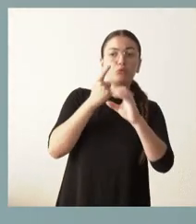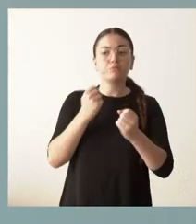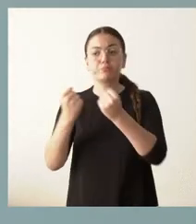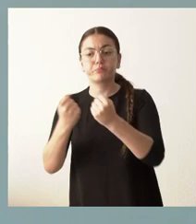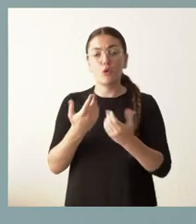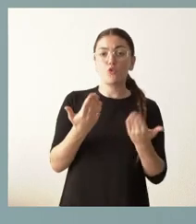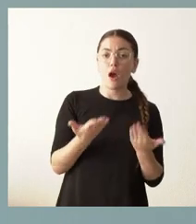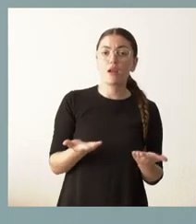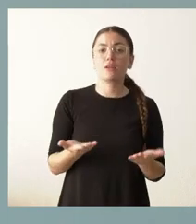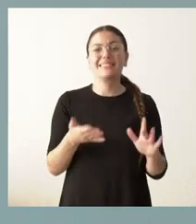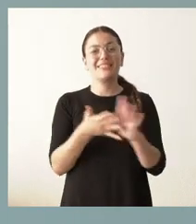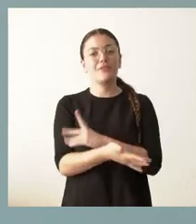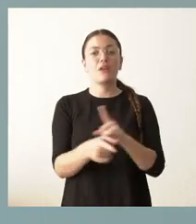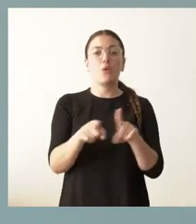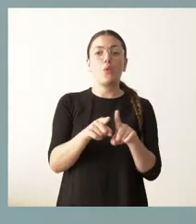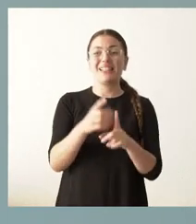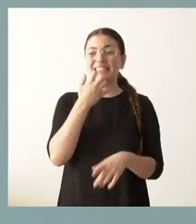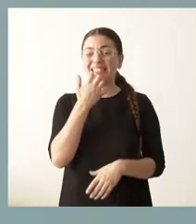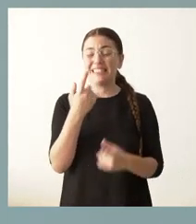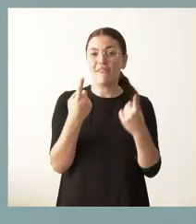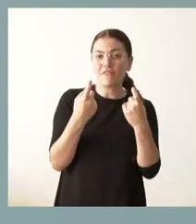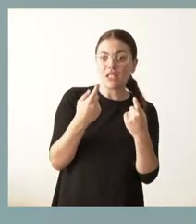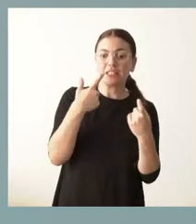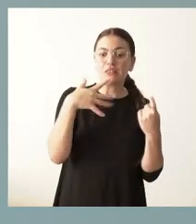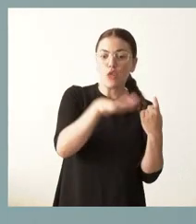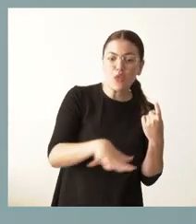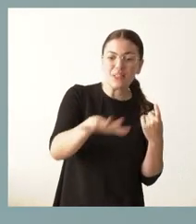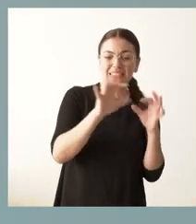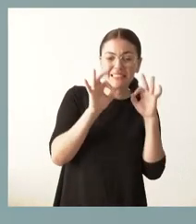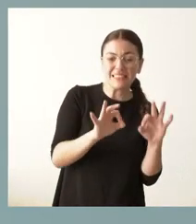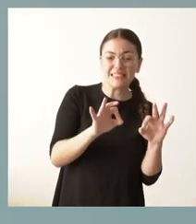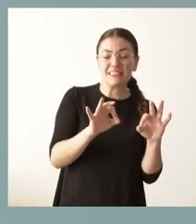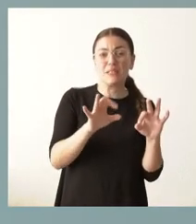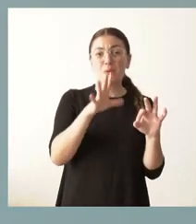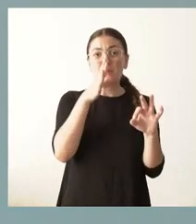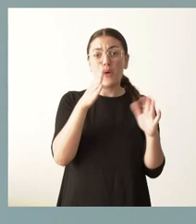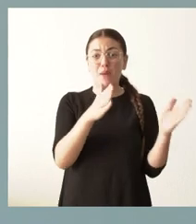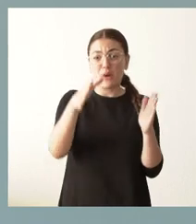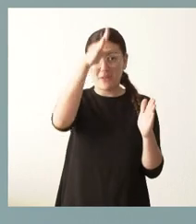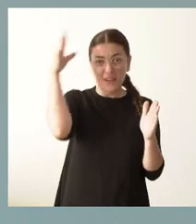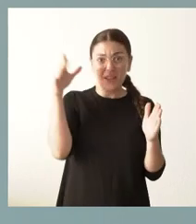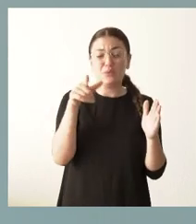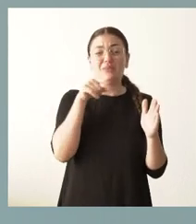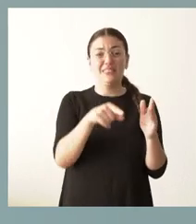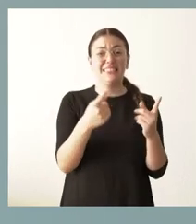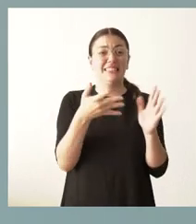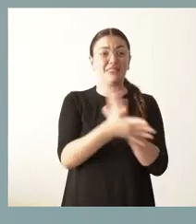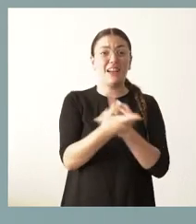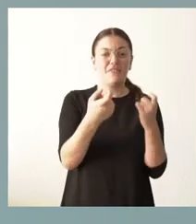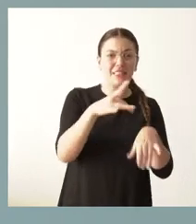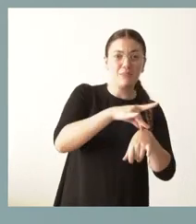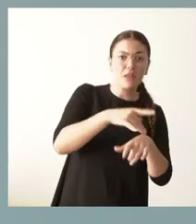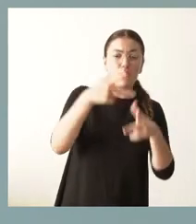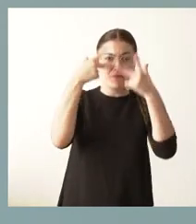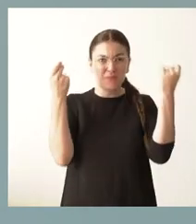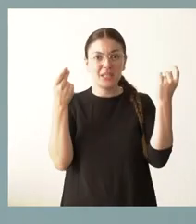el que tengamos esta carencia en alguna zona concreta durante el verano de profesionales sanitarios no se convierta